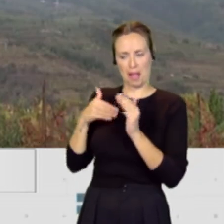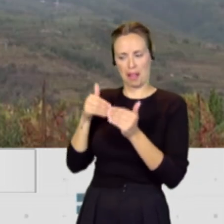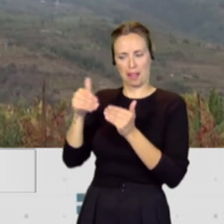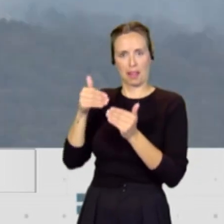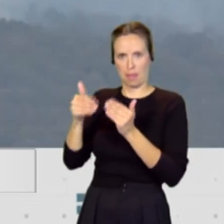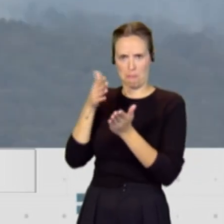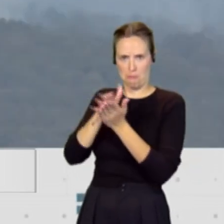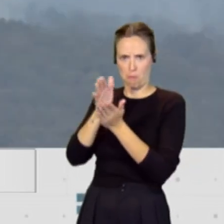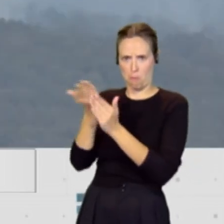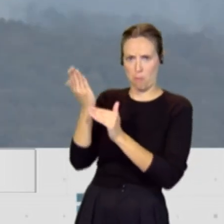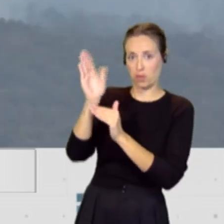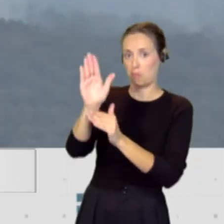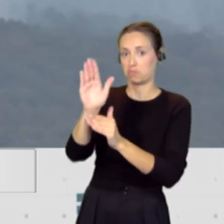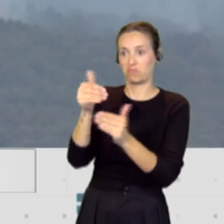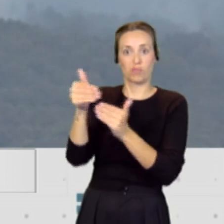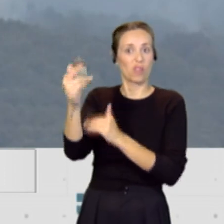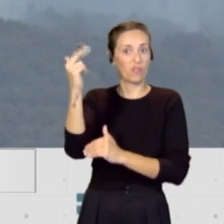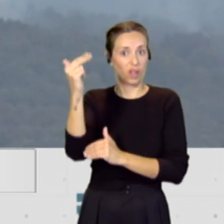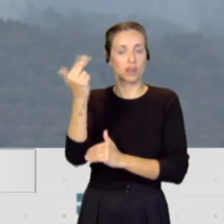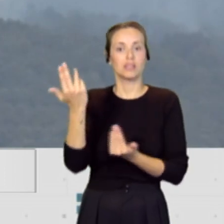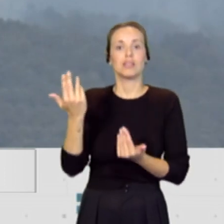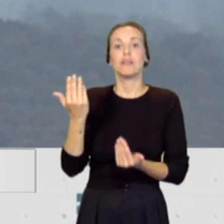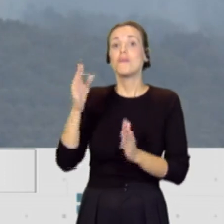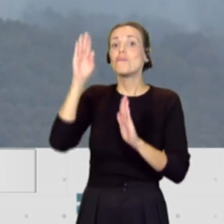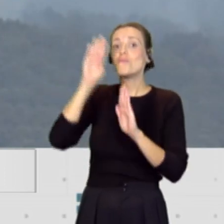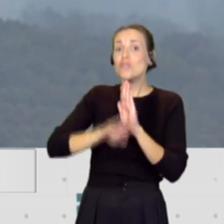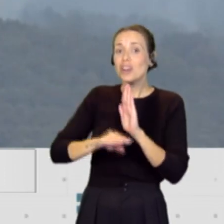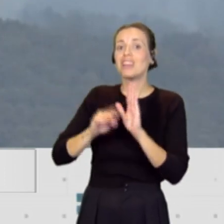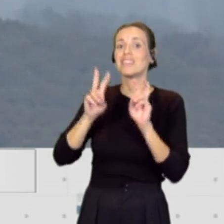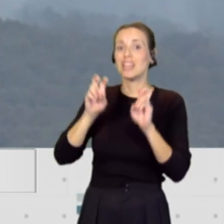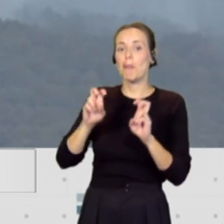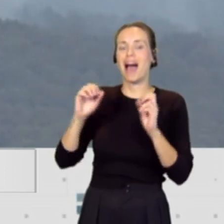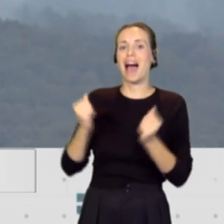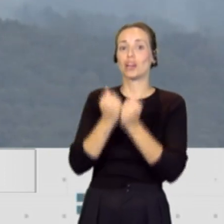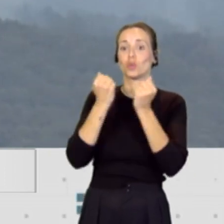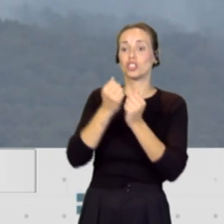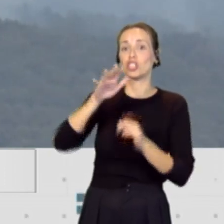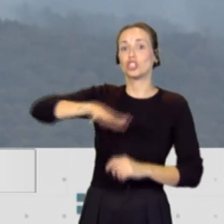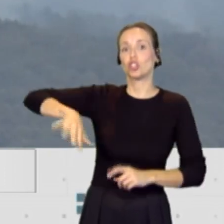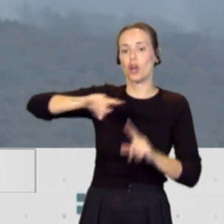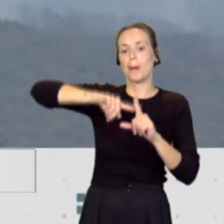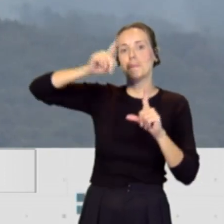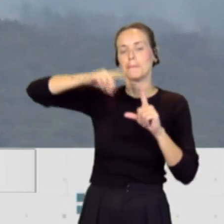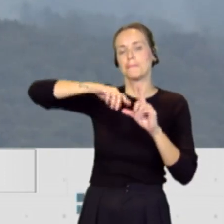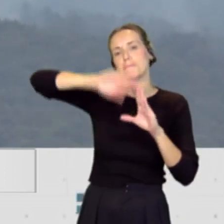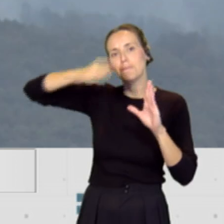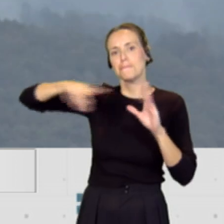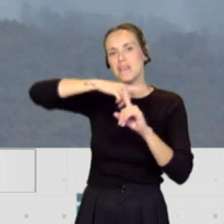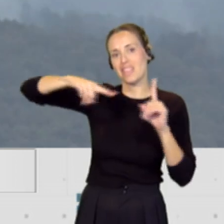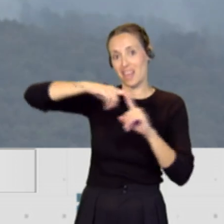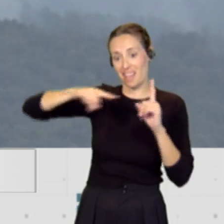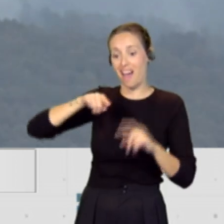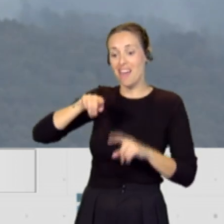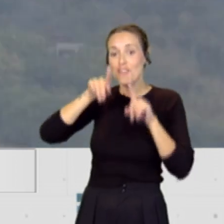próximamente, el viernes, se trata de un programa de actuaciones en las medianías, donde ayudamos a la limpieza de las